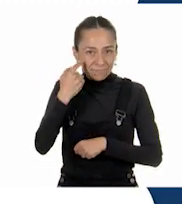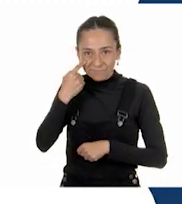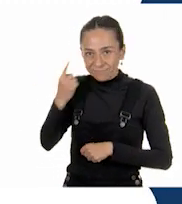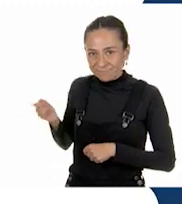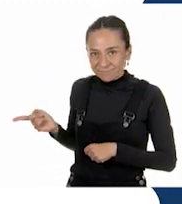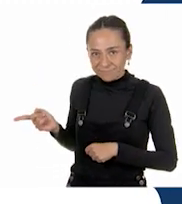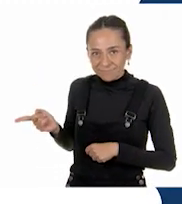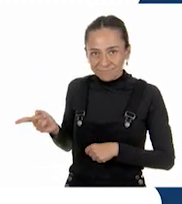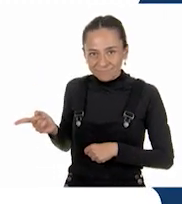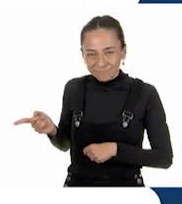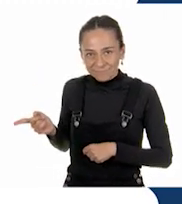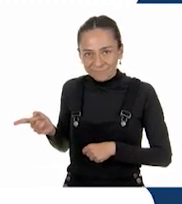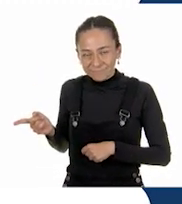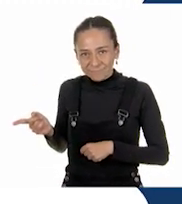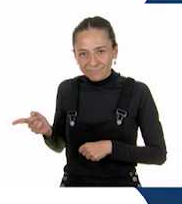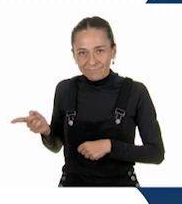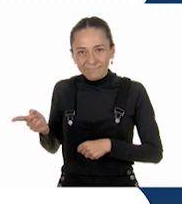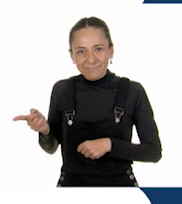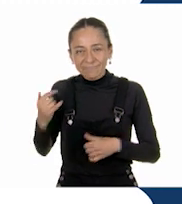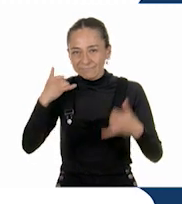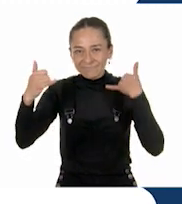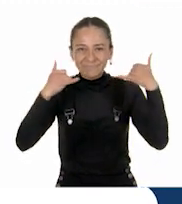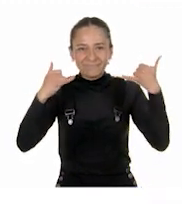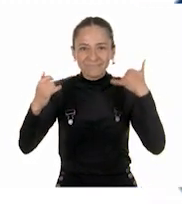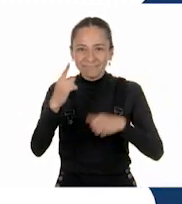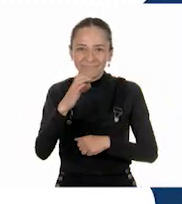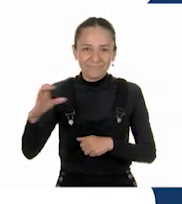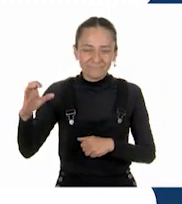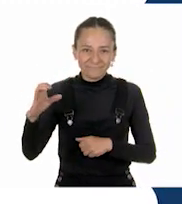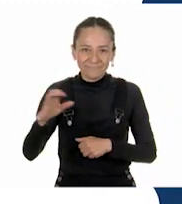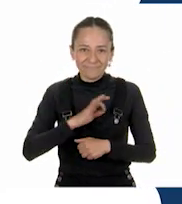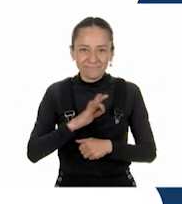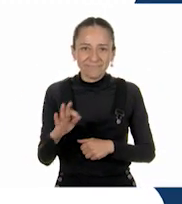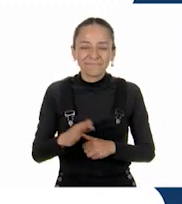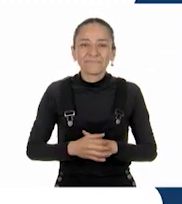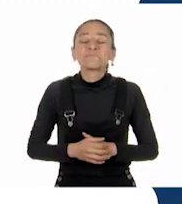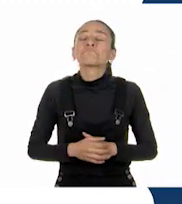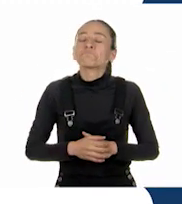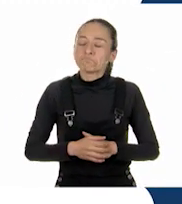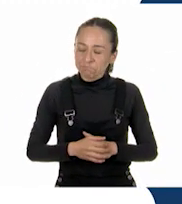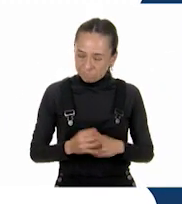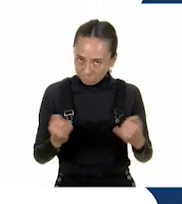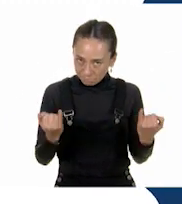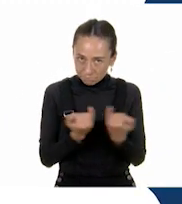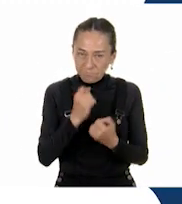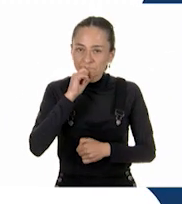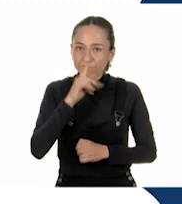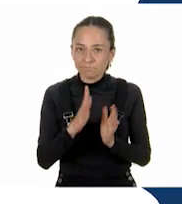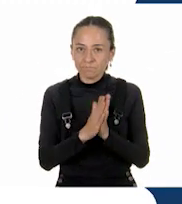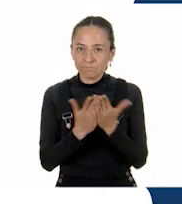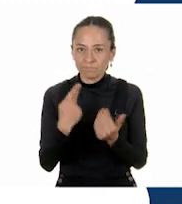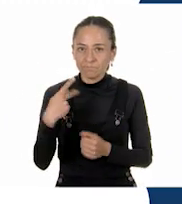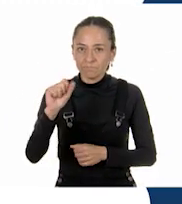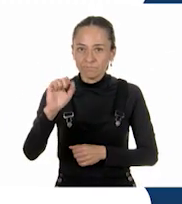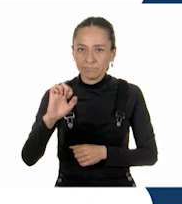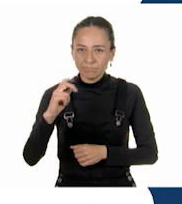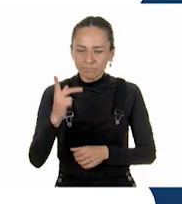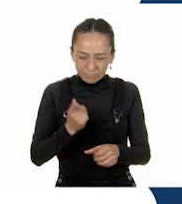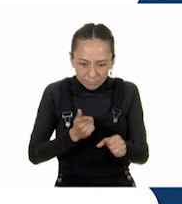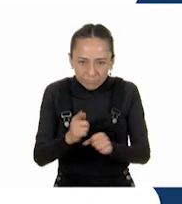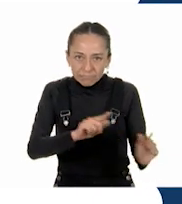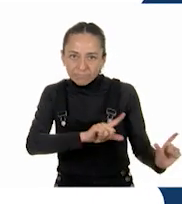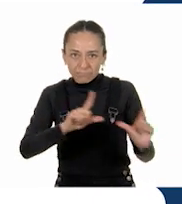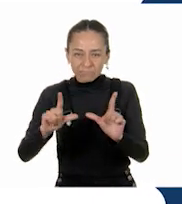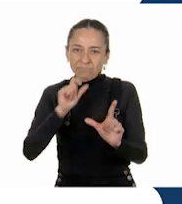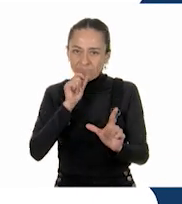5541-7204-13 con 100 líneas. También puedes encontrar los libros de texto en la página con alitec